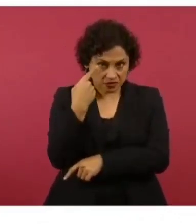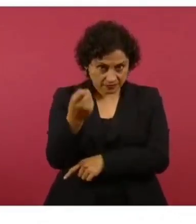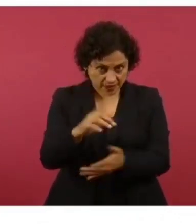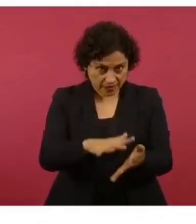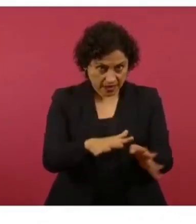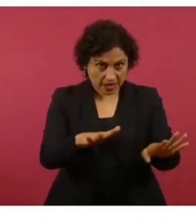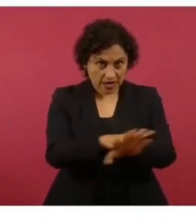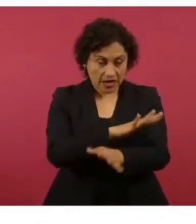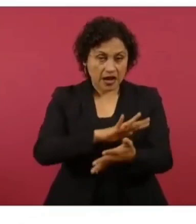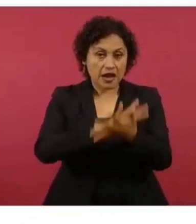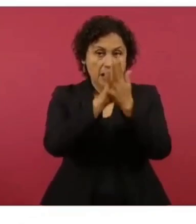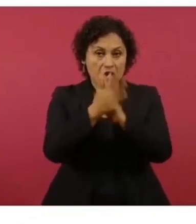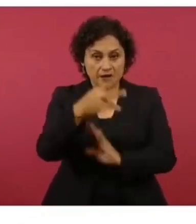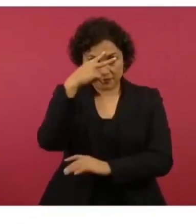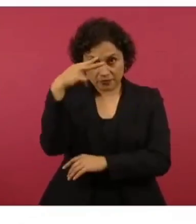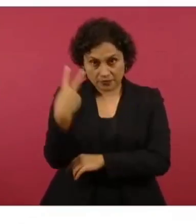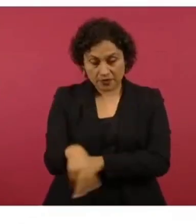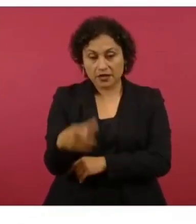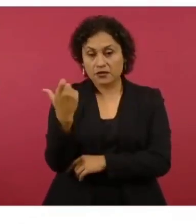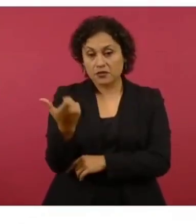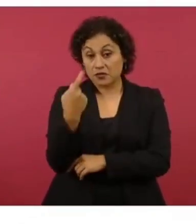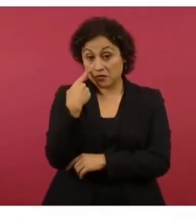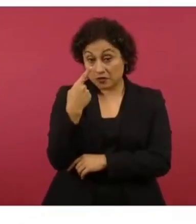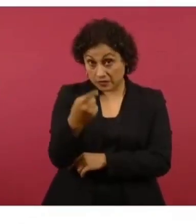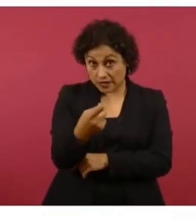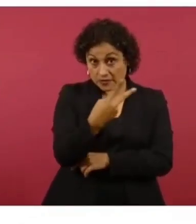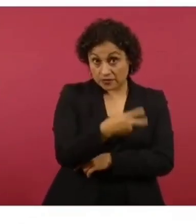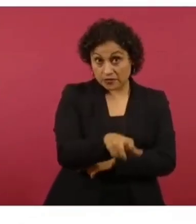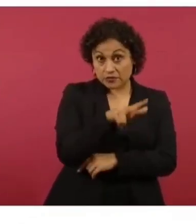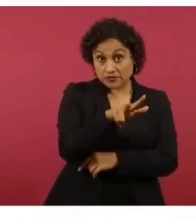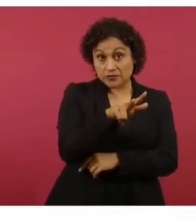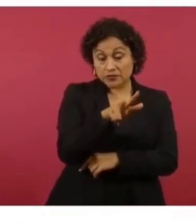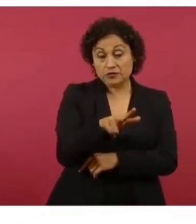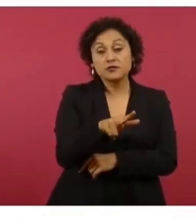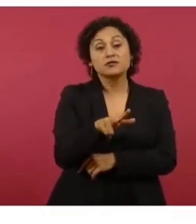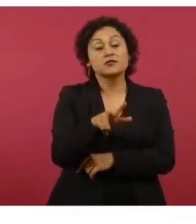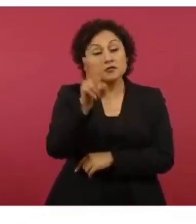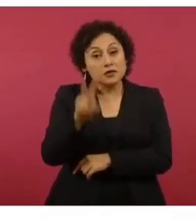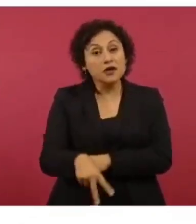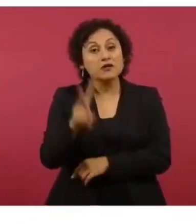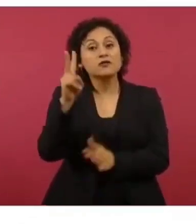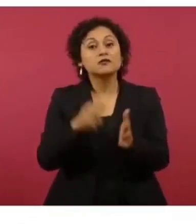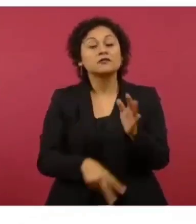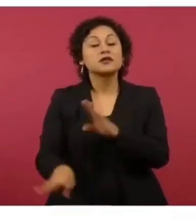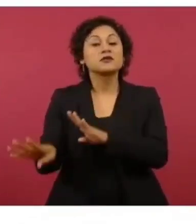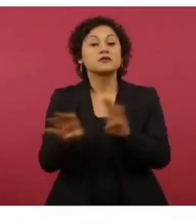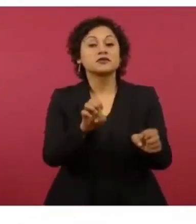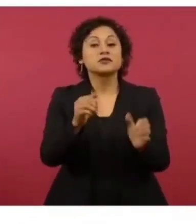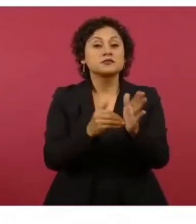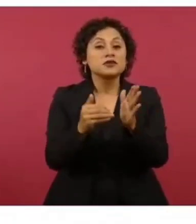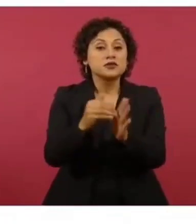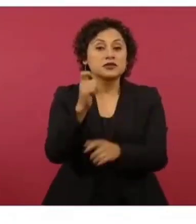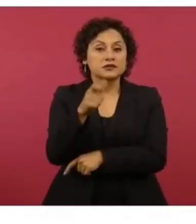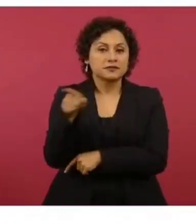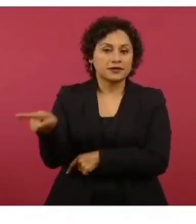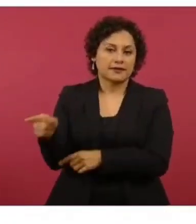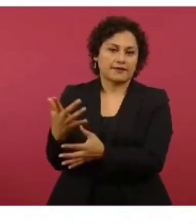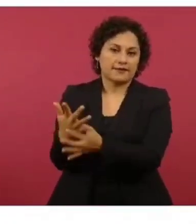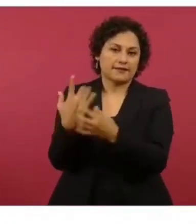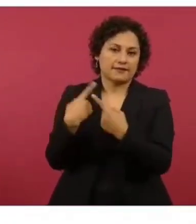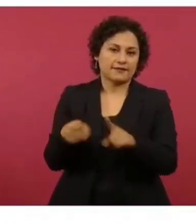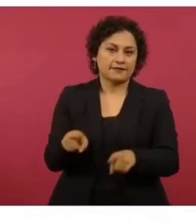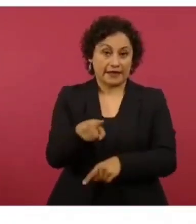Utilizando esa misma tasa de cambio, realmente esos 218 son 2.900 millones de pesos, contrario a lo que dijo él. Costó